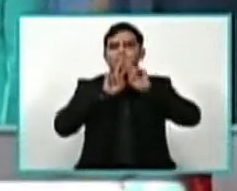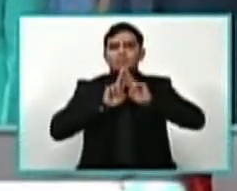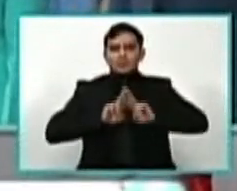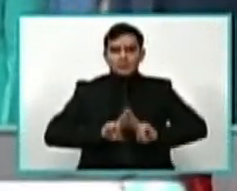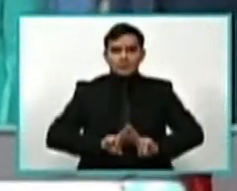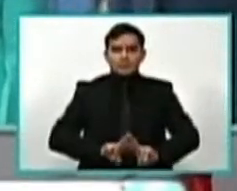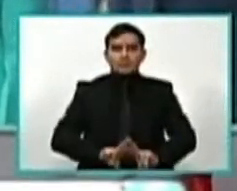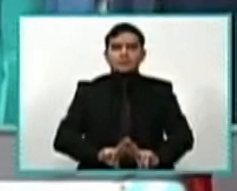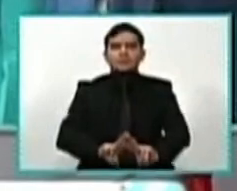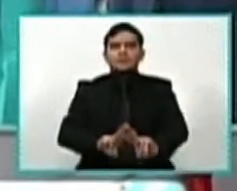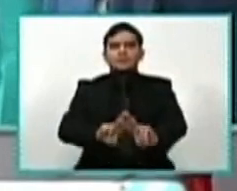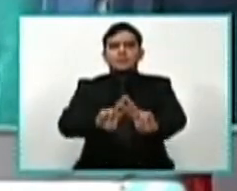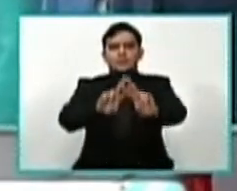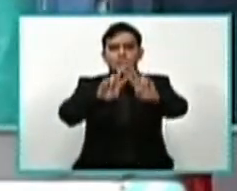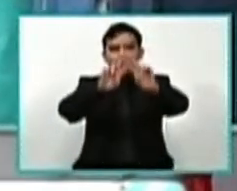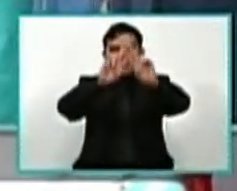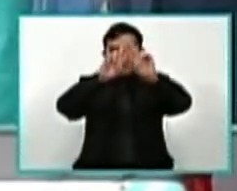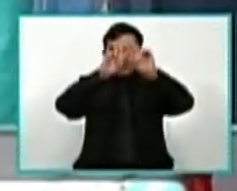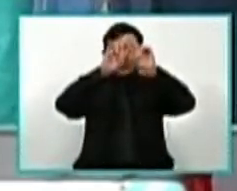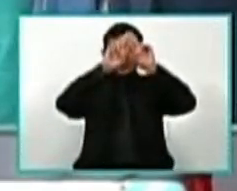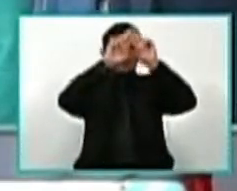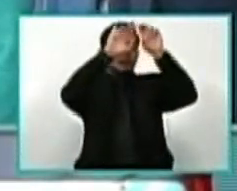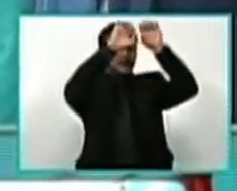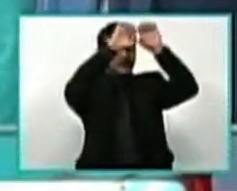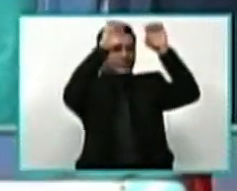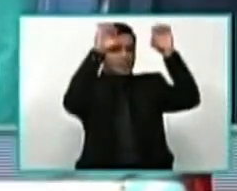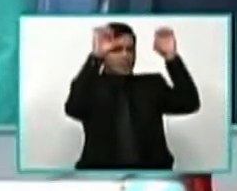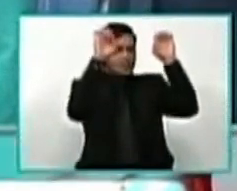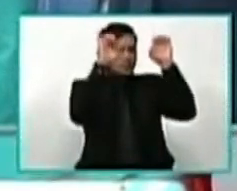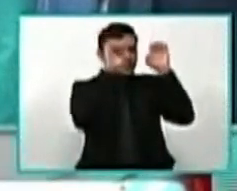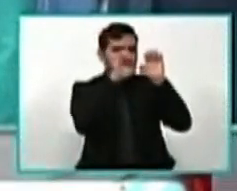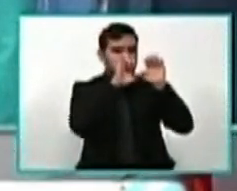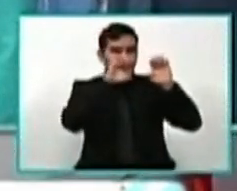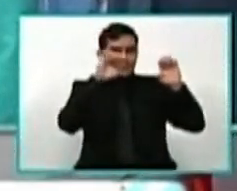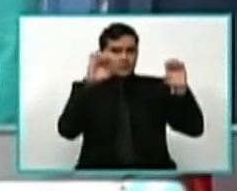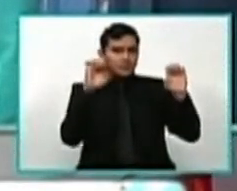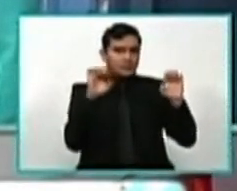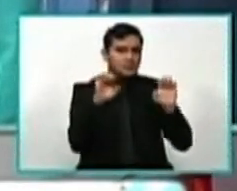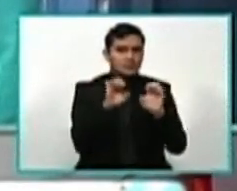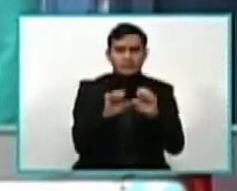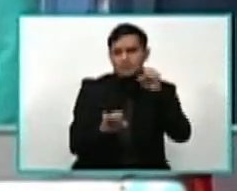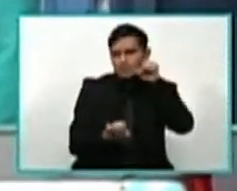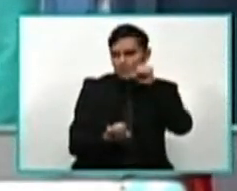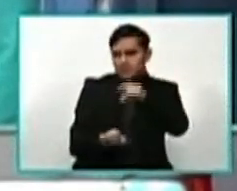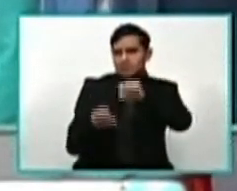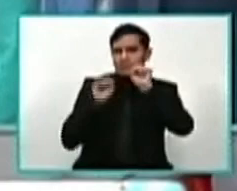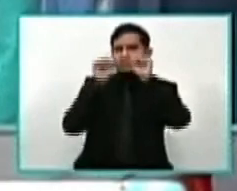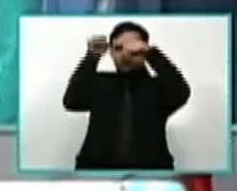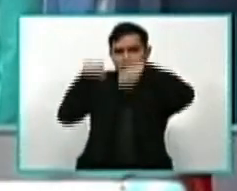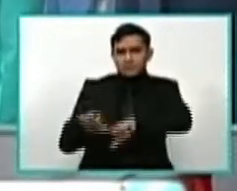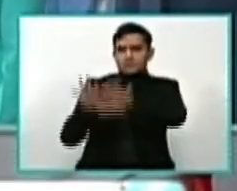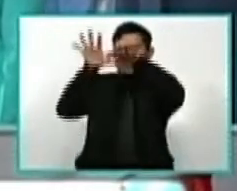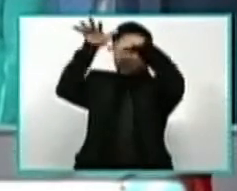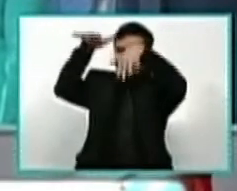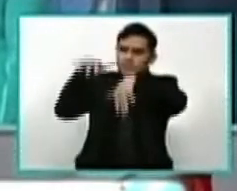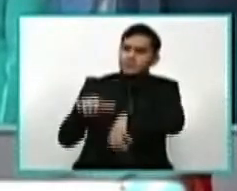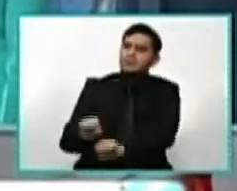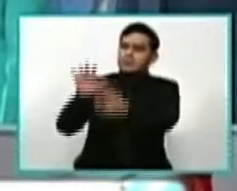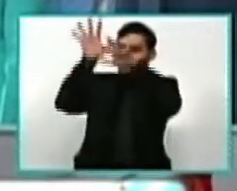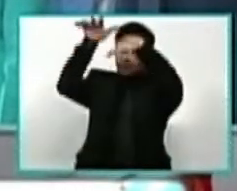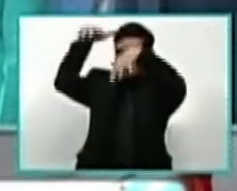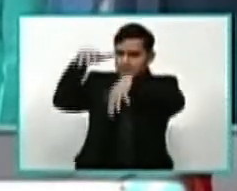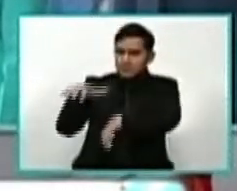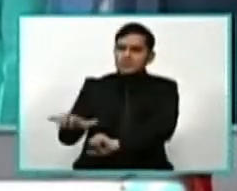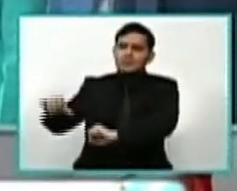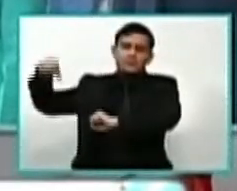cinco estrellas de pálido azul. Tanto emblema que un mar